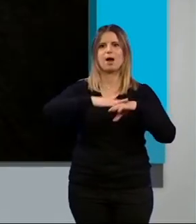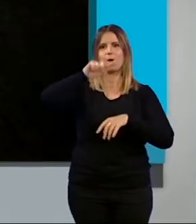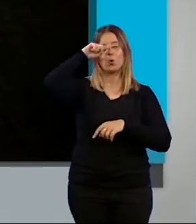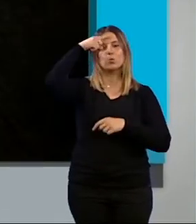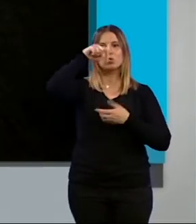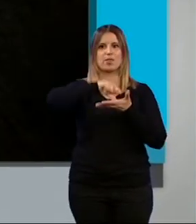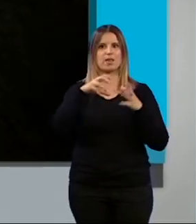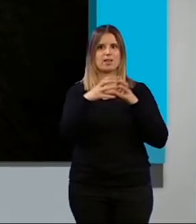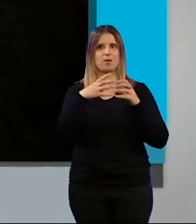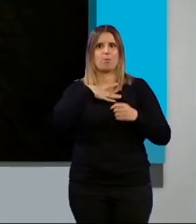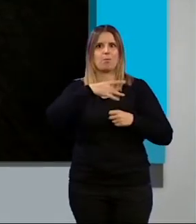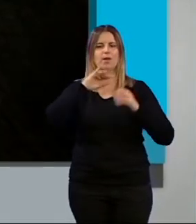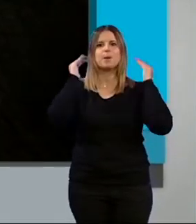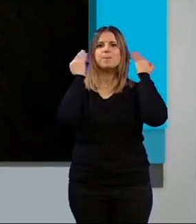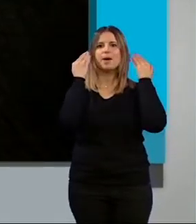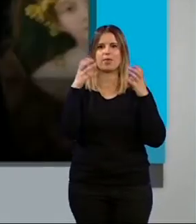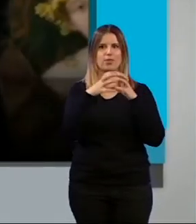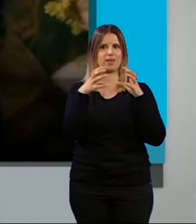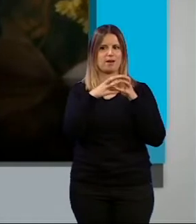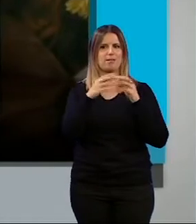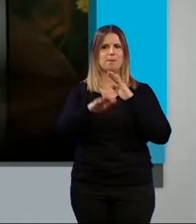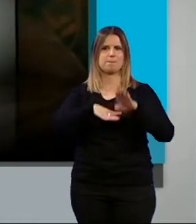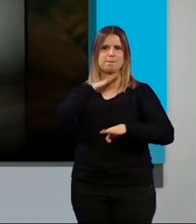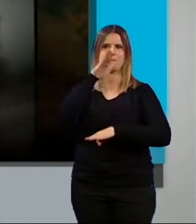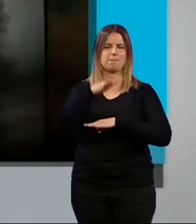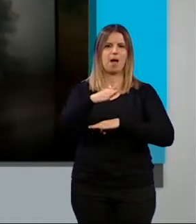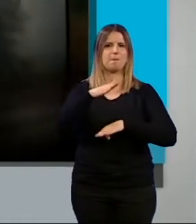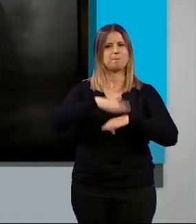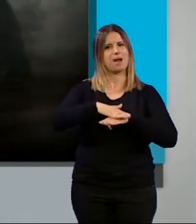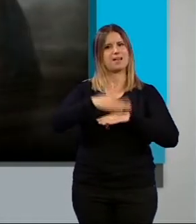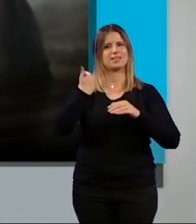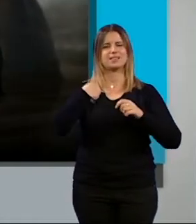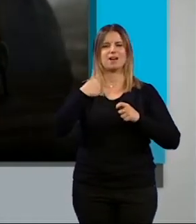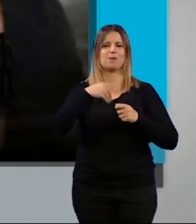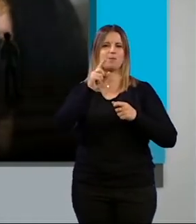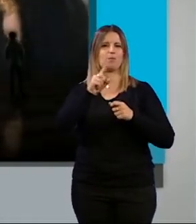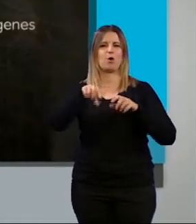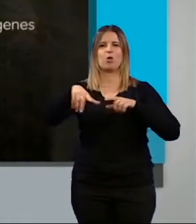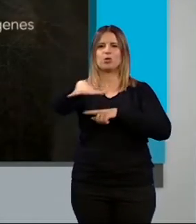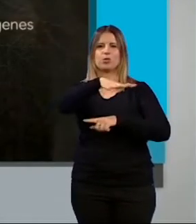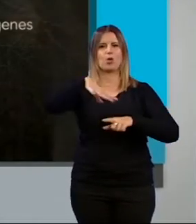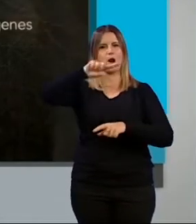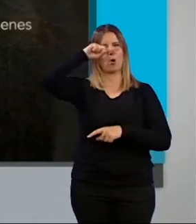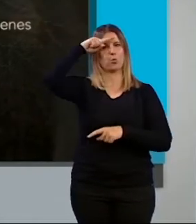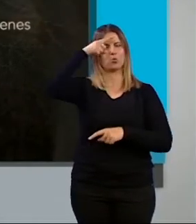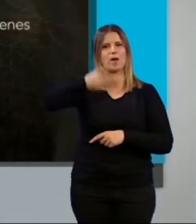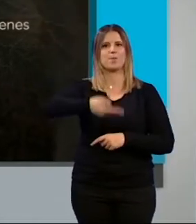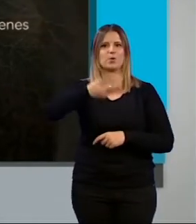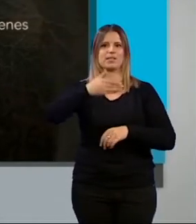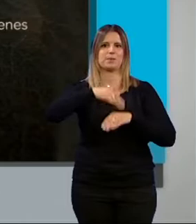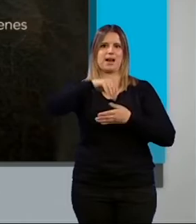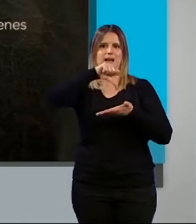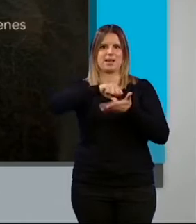permitiendo que el Palacio de Congresos granadino dé un paso más para ser ese gran contenedor cultural fundamental para la capitalidad